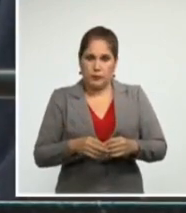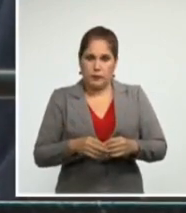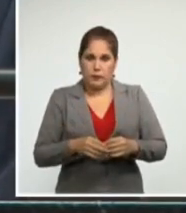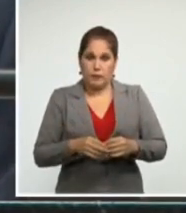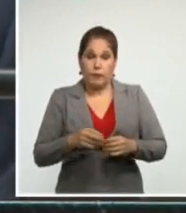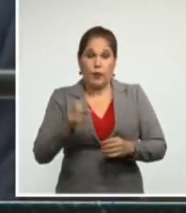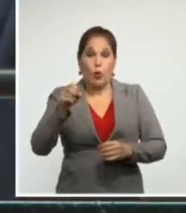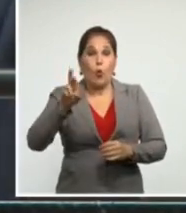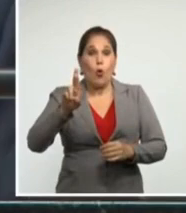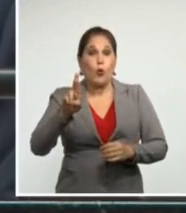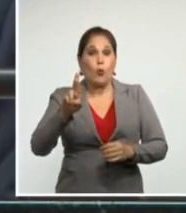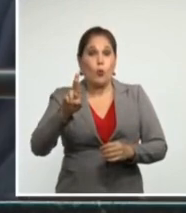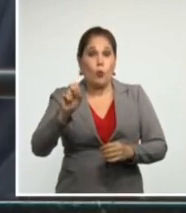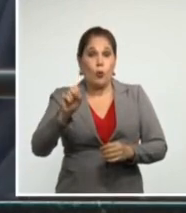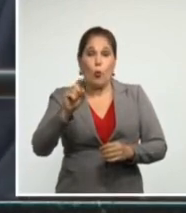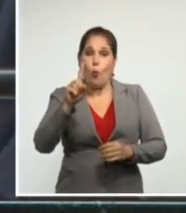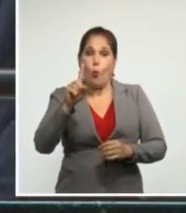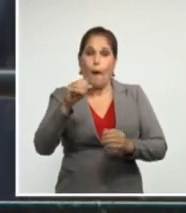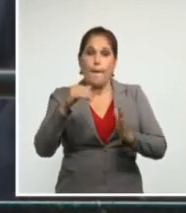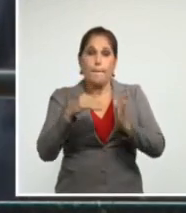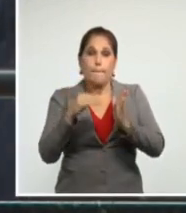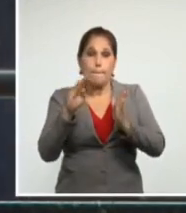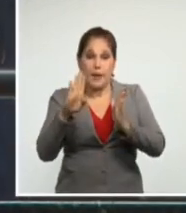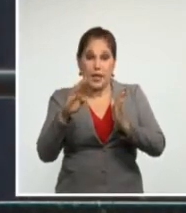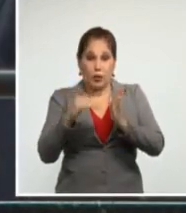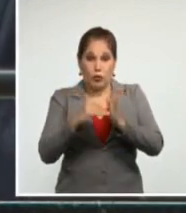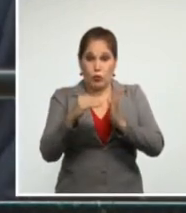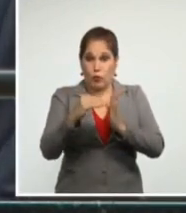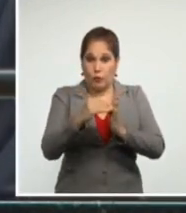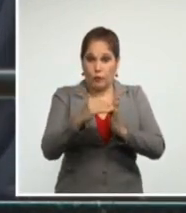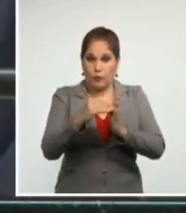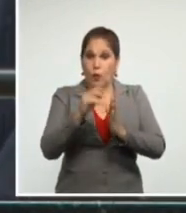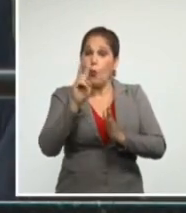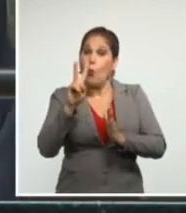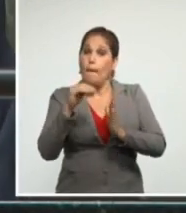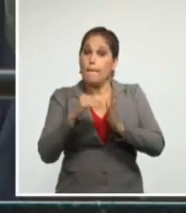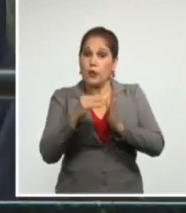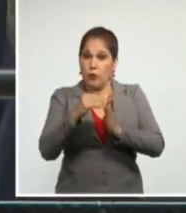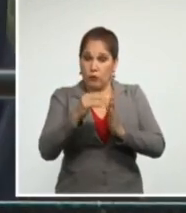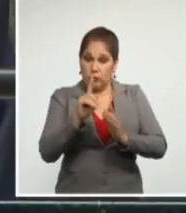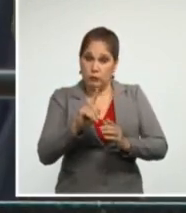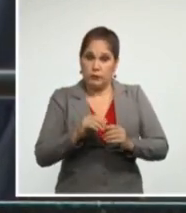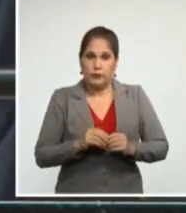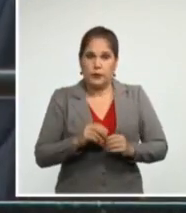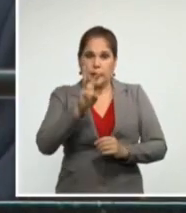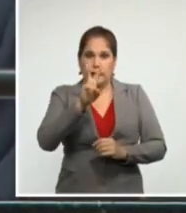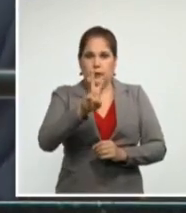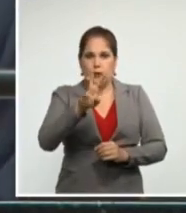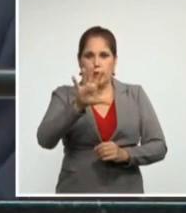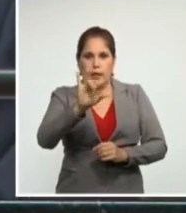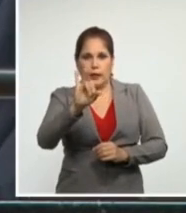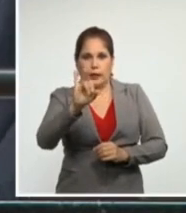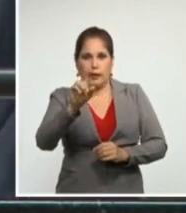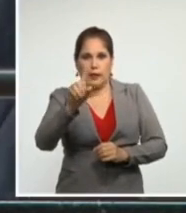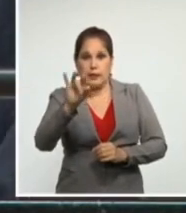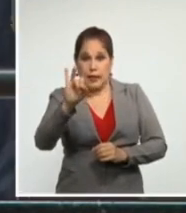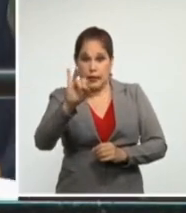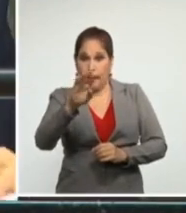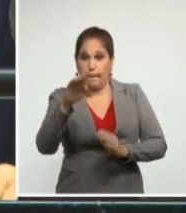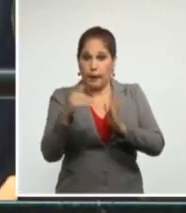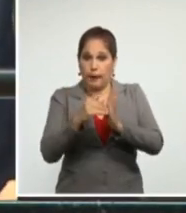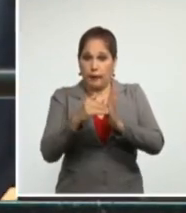un billón un billón 377 mil